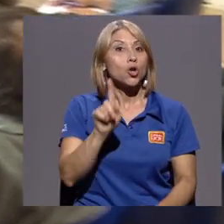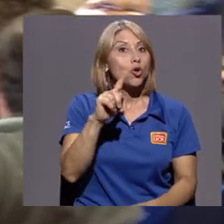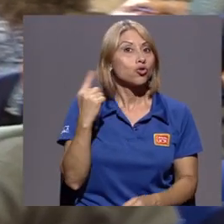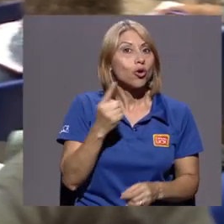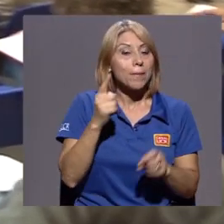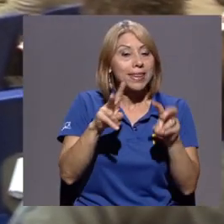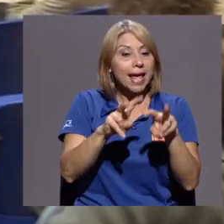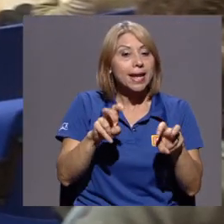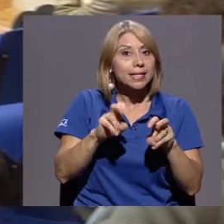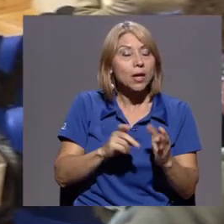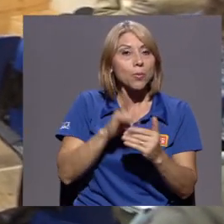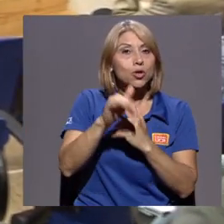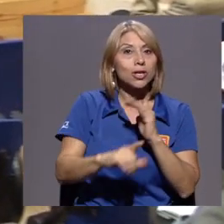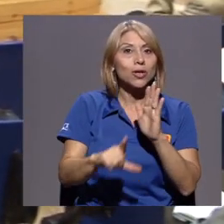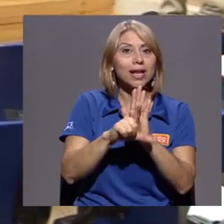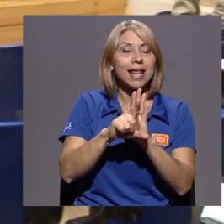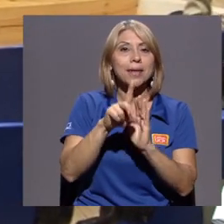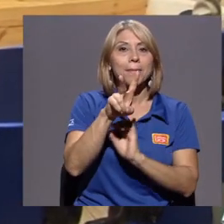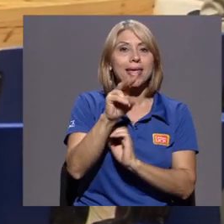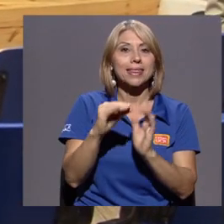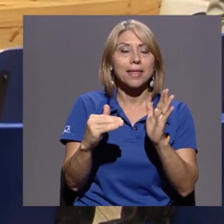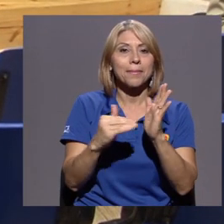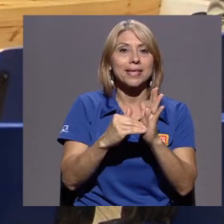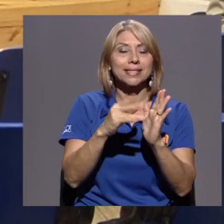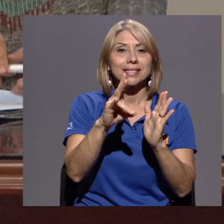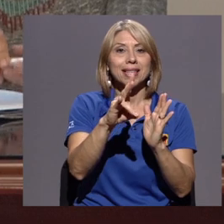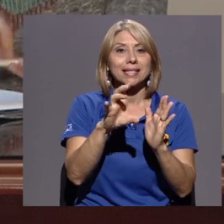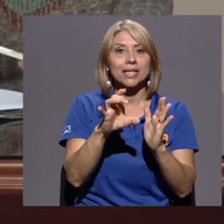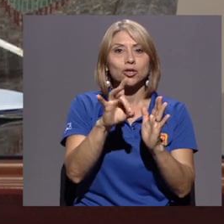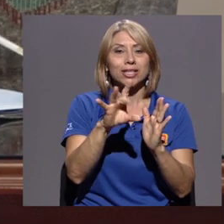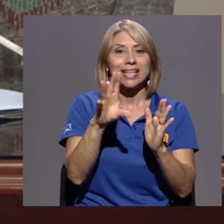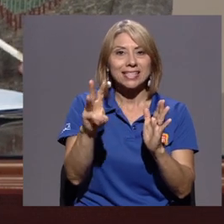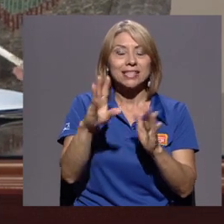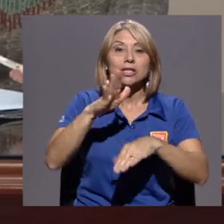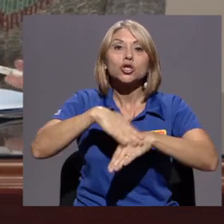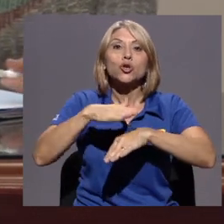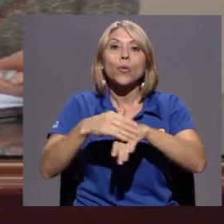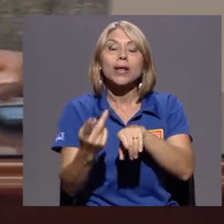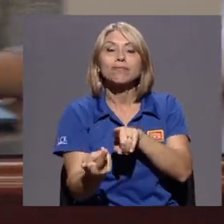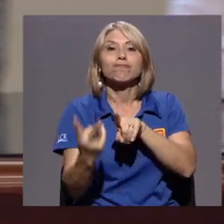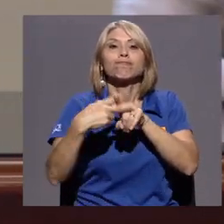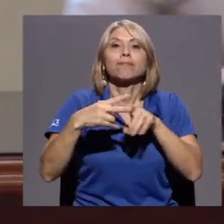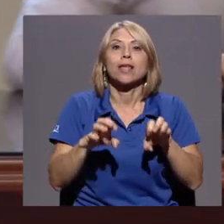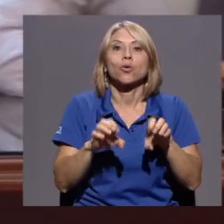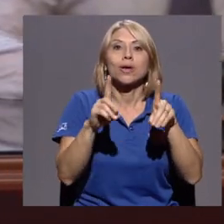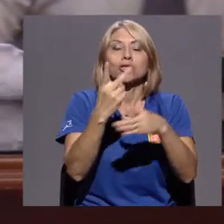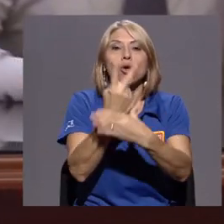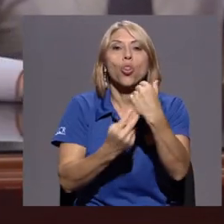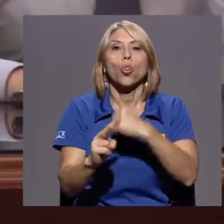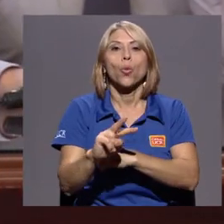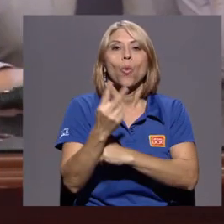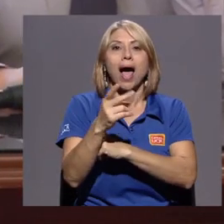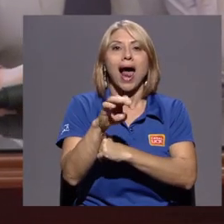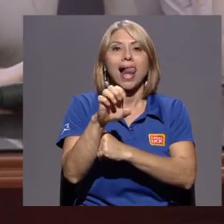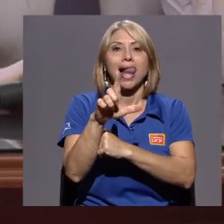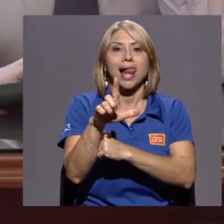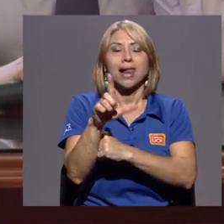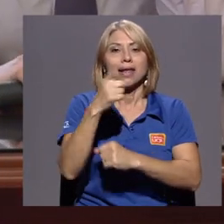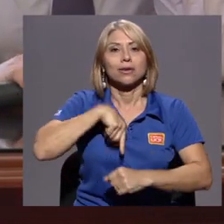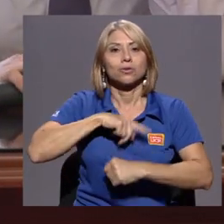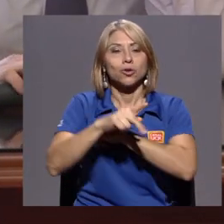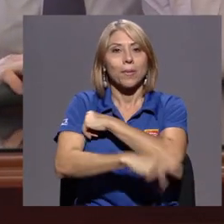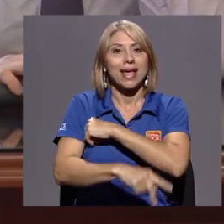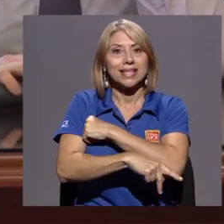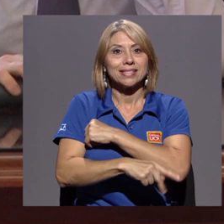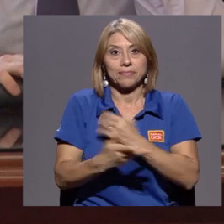de analizar el proyecto de ley número 20.786 acerca de la implementación de la educación dual en nuestro país y que